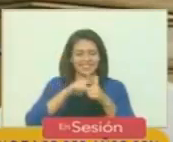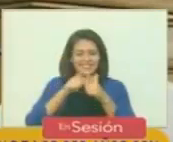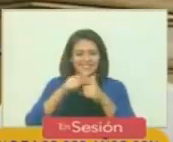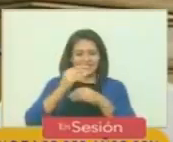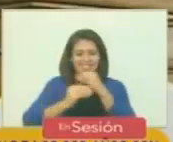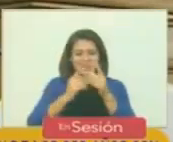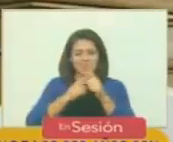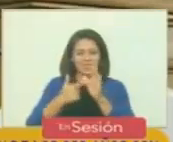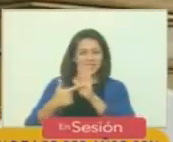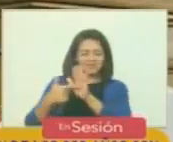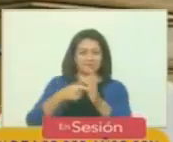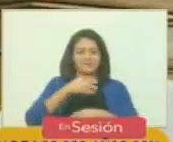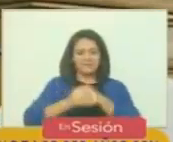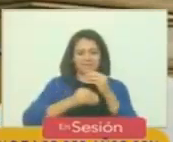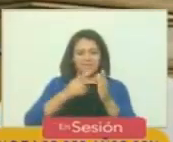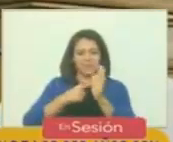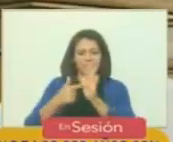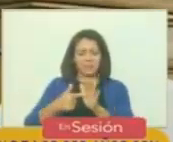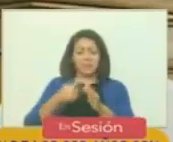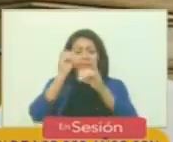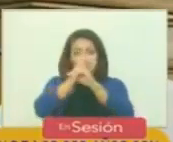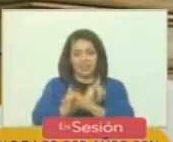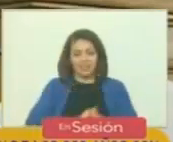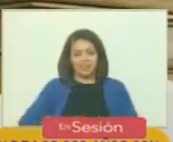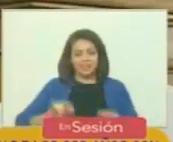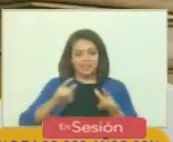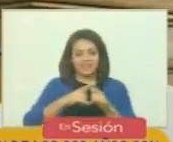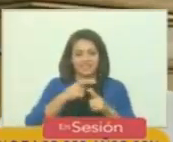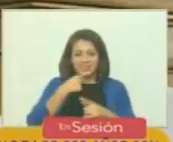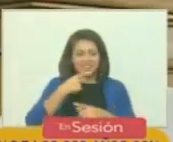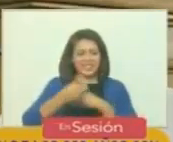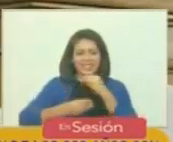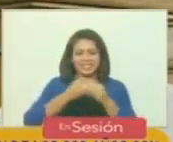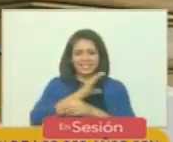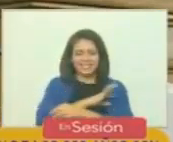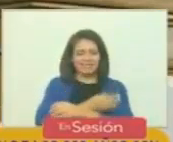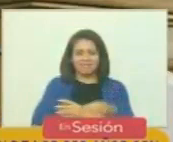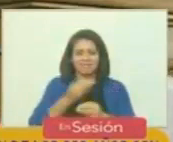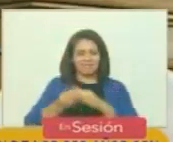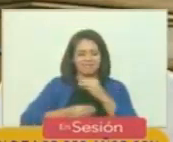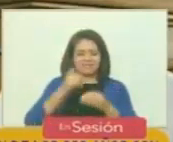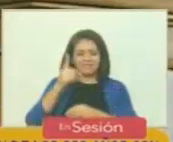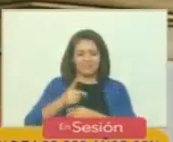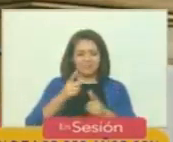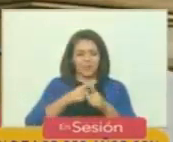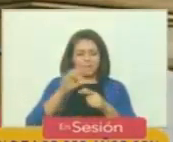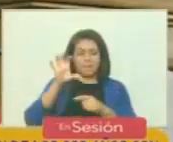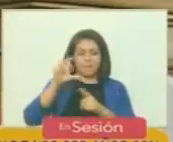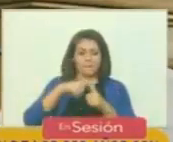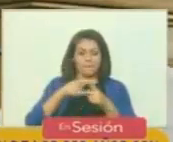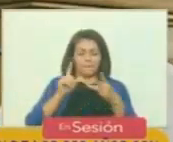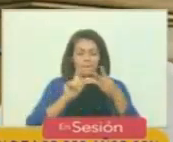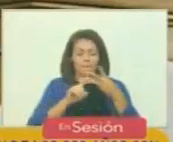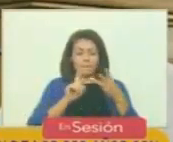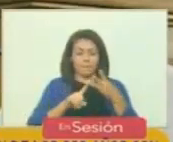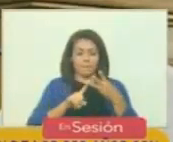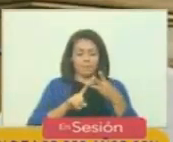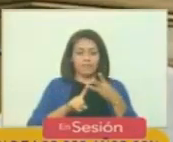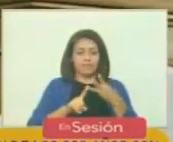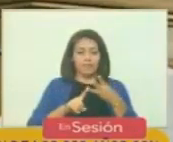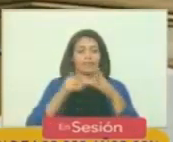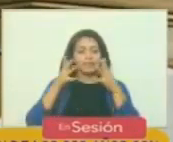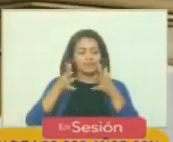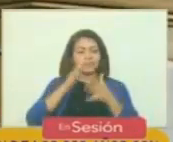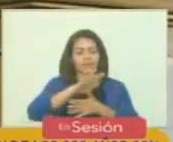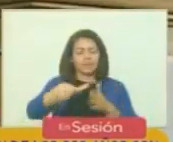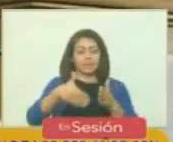gesta que marcó la lucha por la independencia y el fortalecimiento de los deberes patrios. Tercero, instar